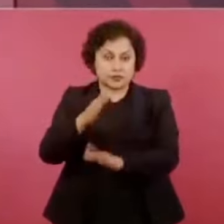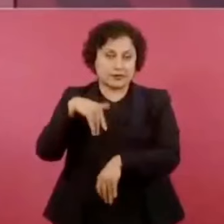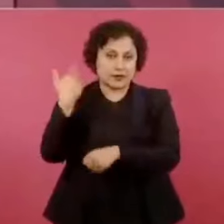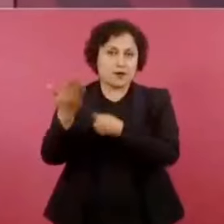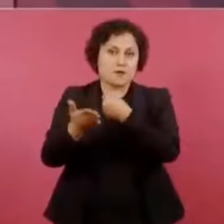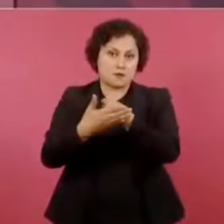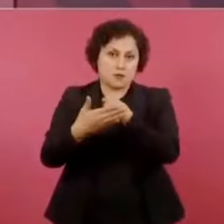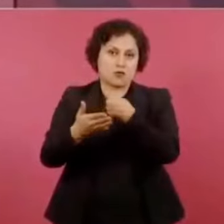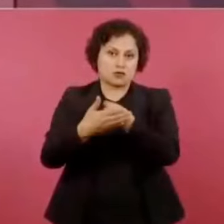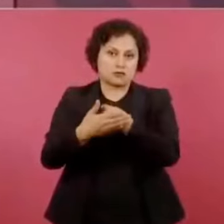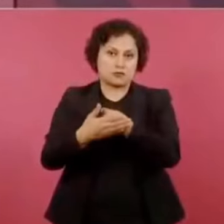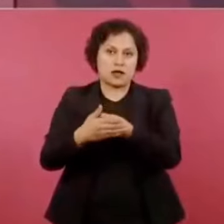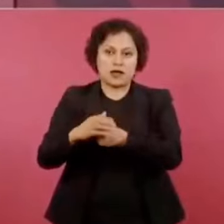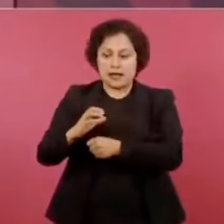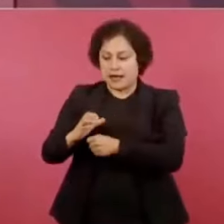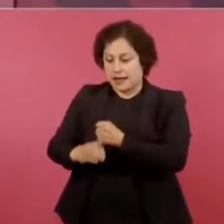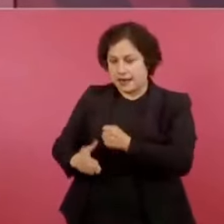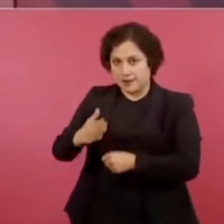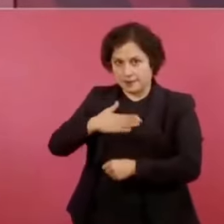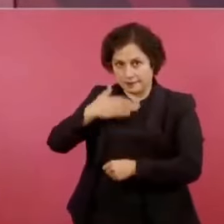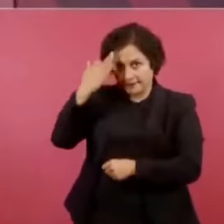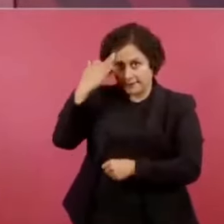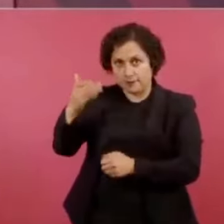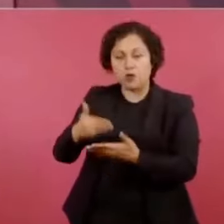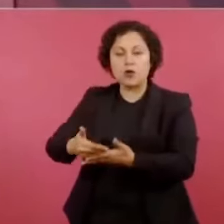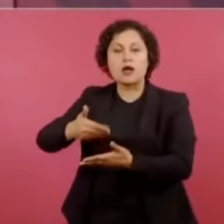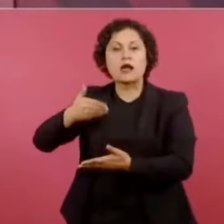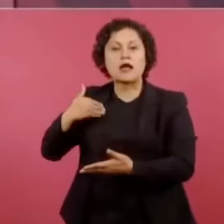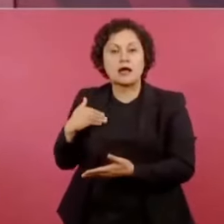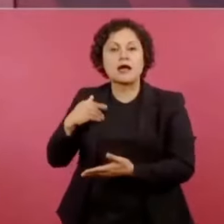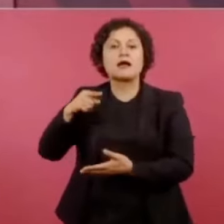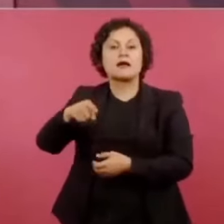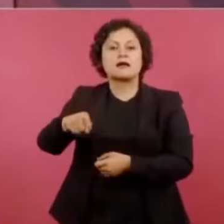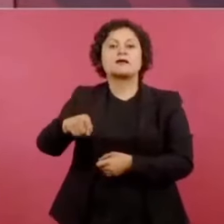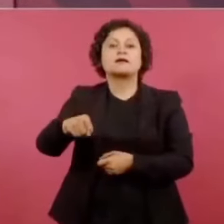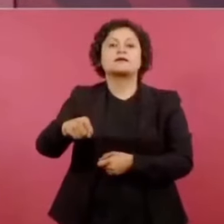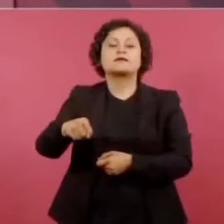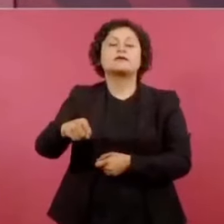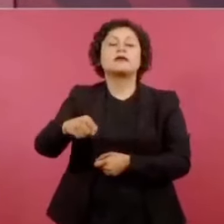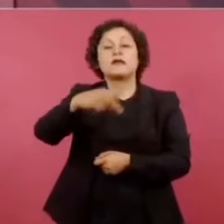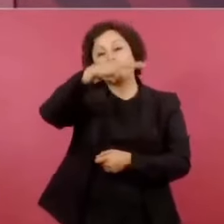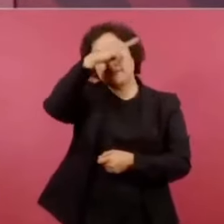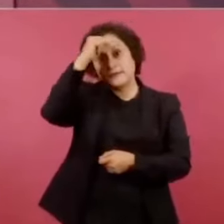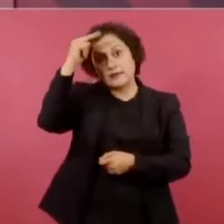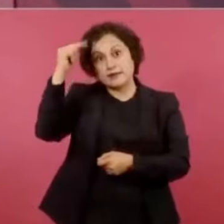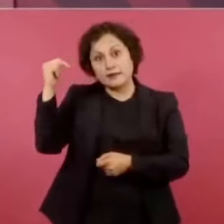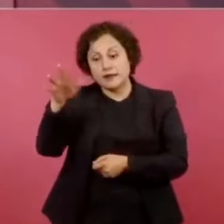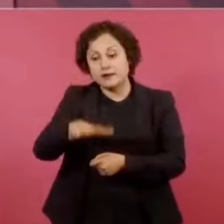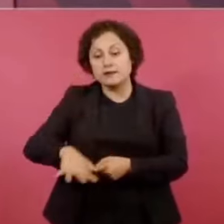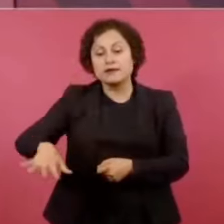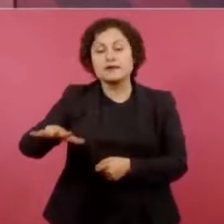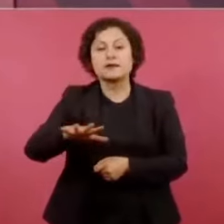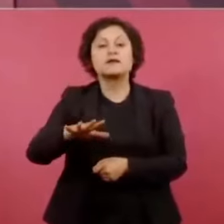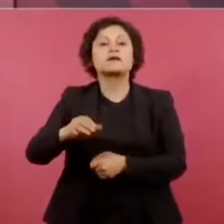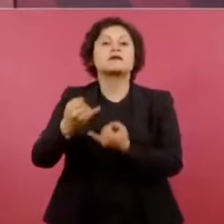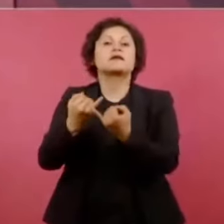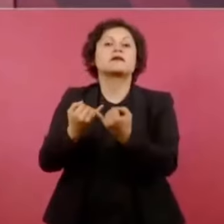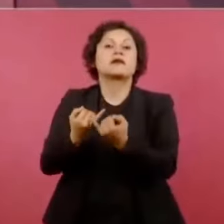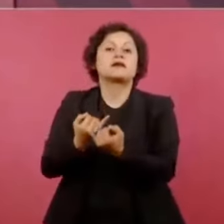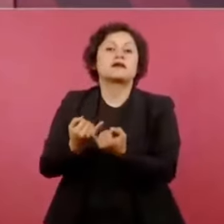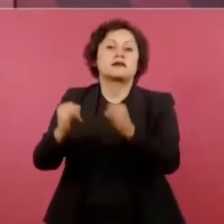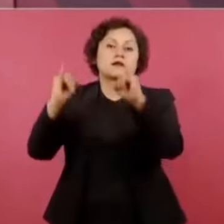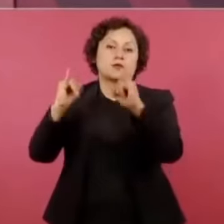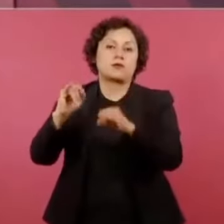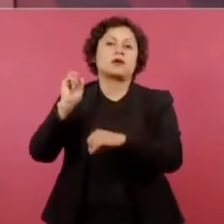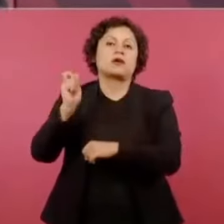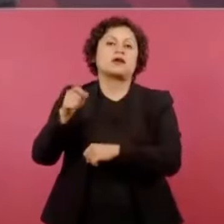antes de irnos, un distrito de riego en Nayarit, que lleva el